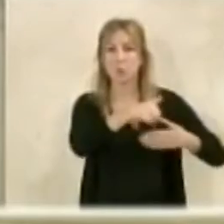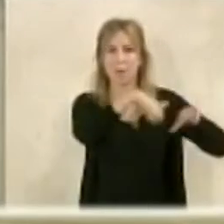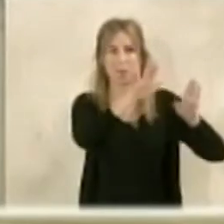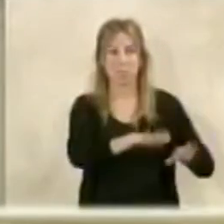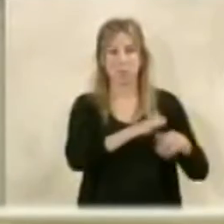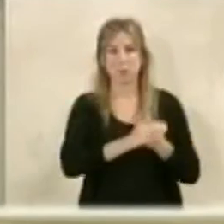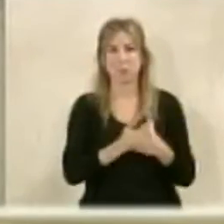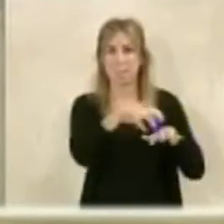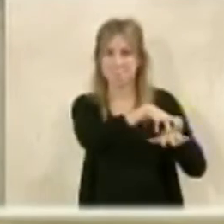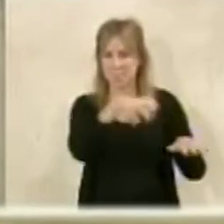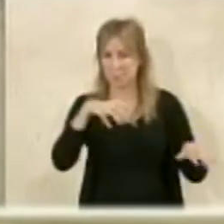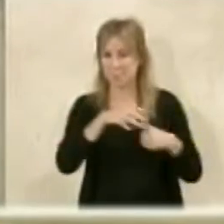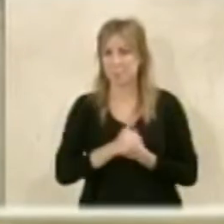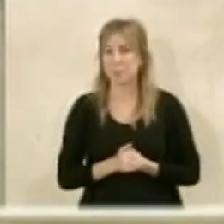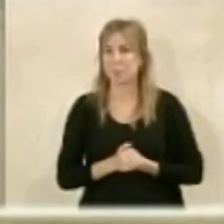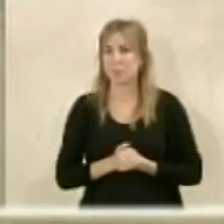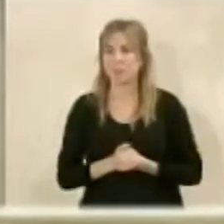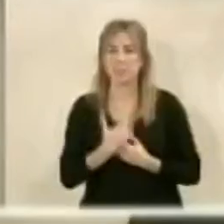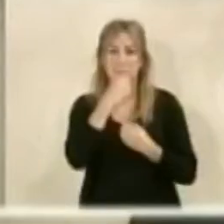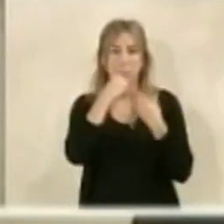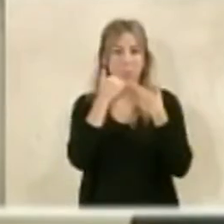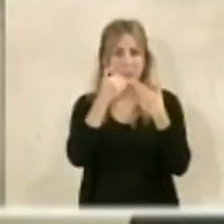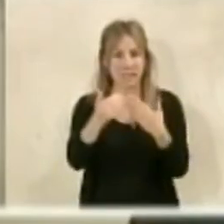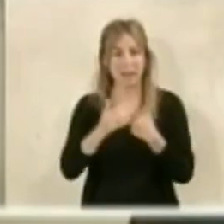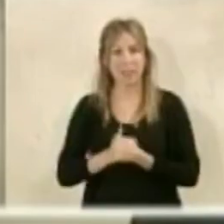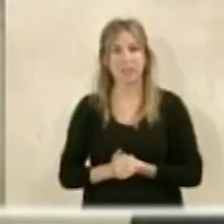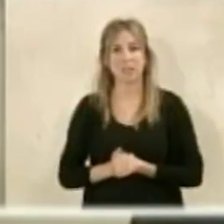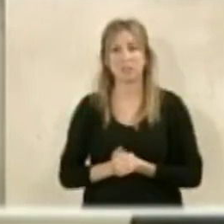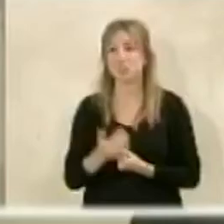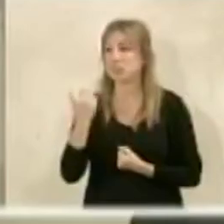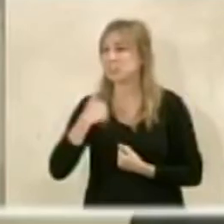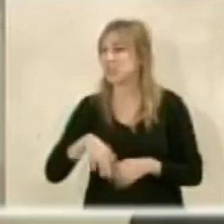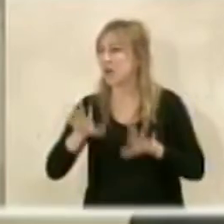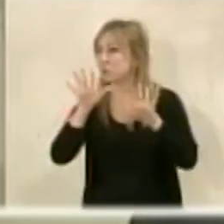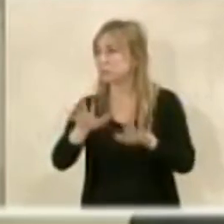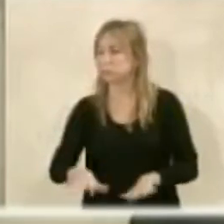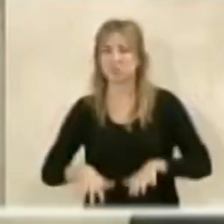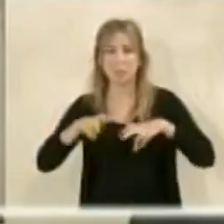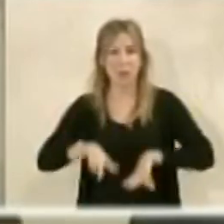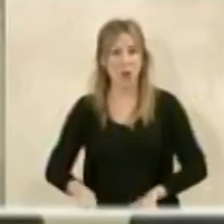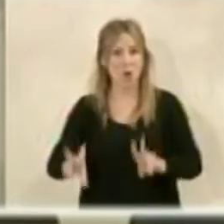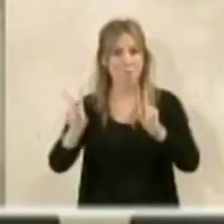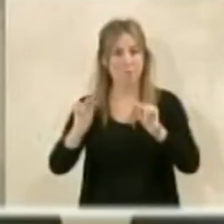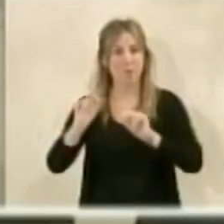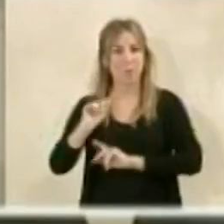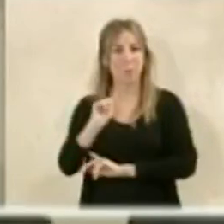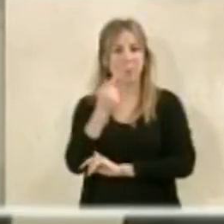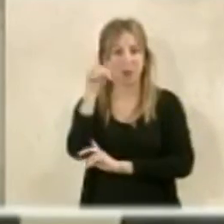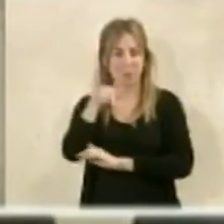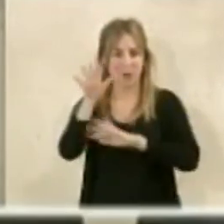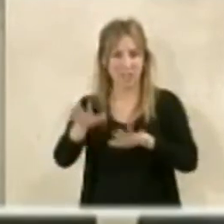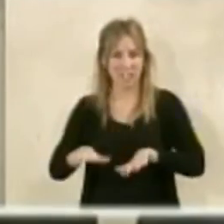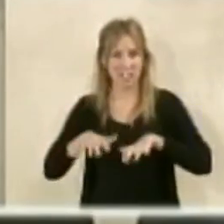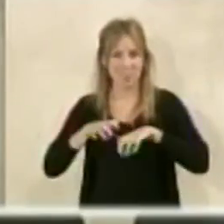favor unanimidad muchas gracias con esto damos por concluido el primer pleno de la mañana